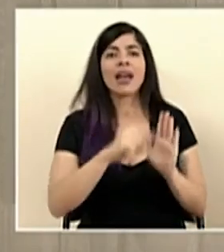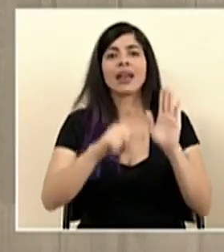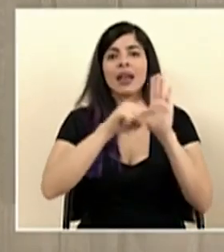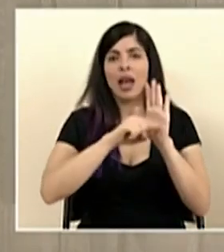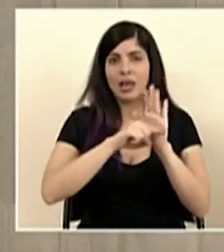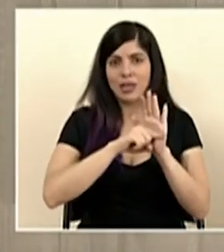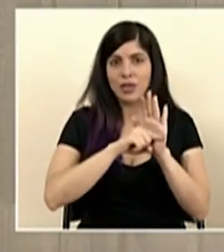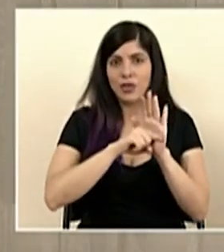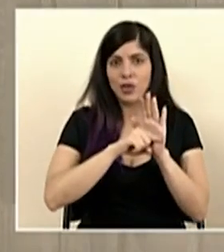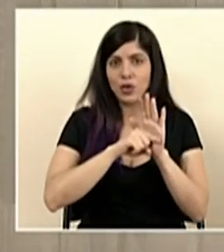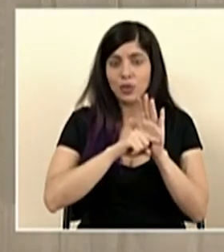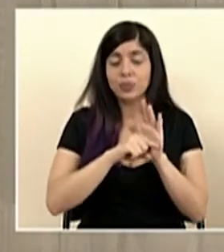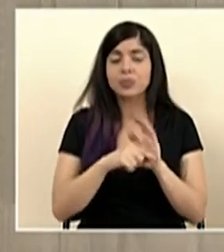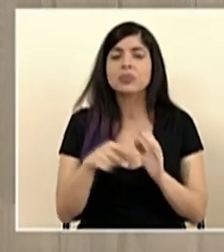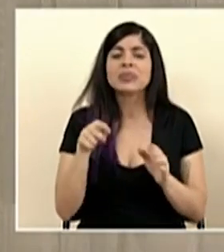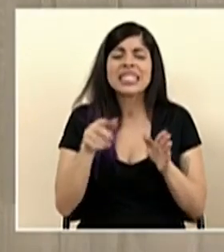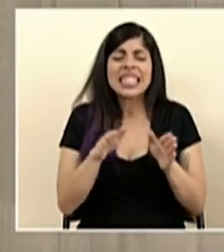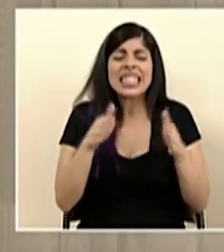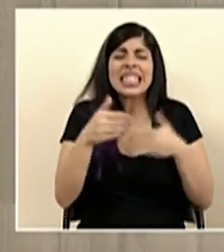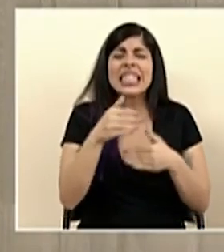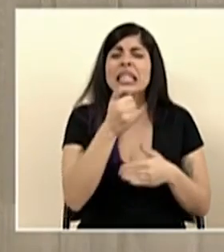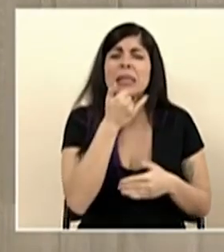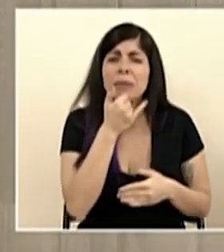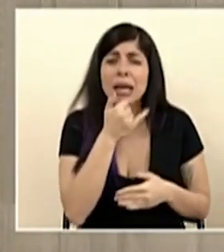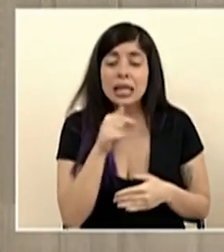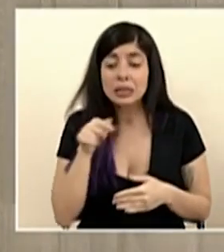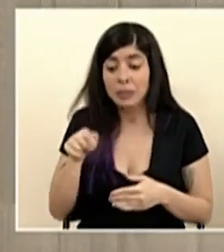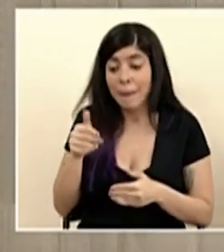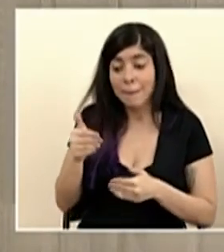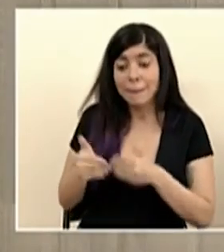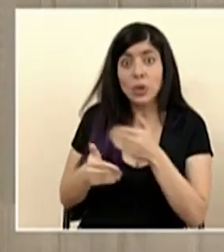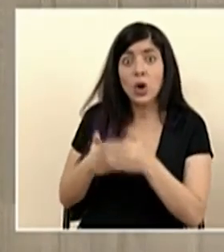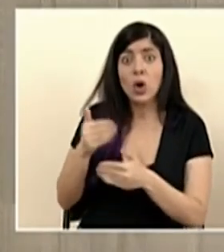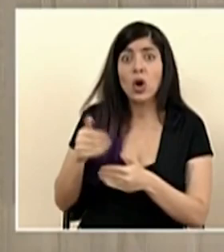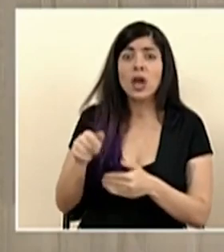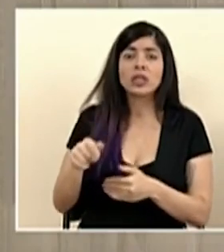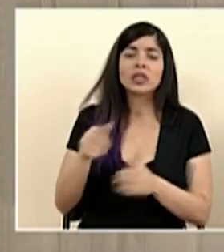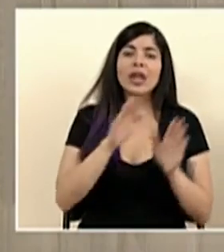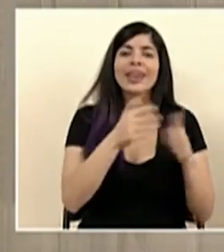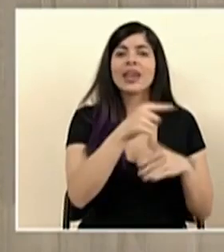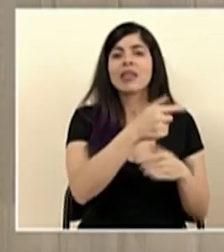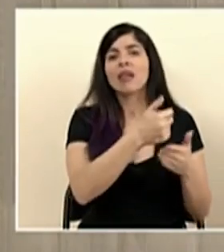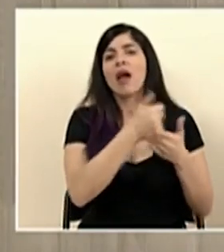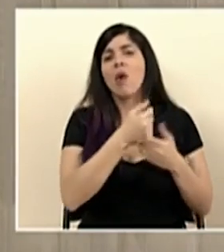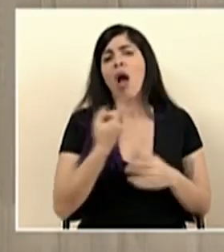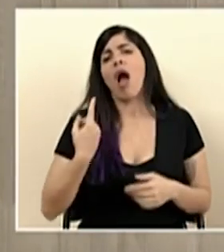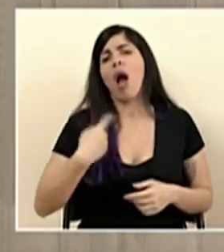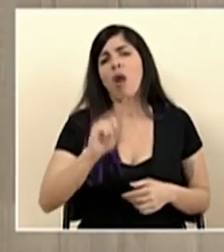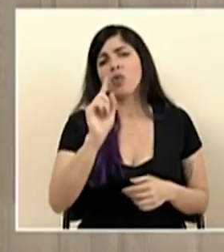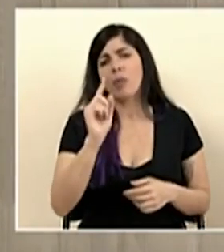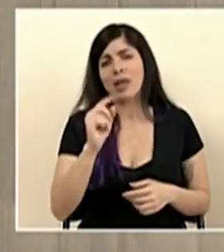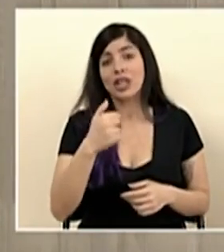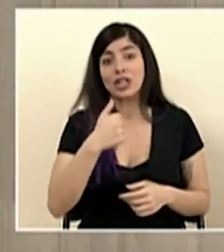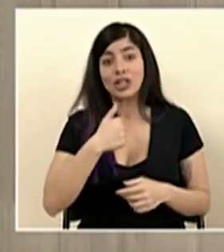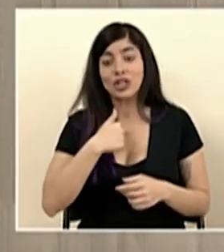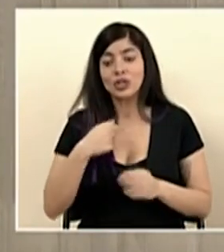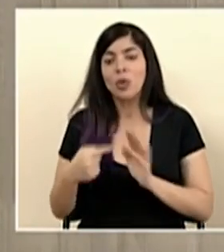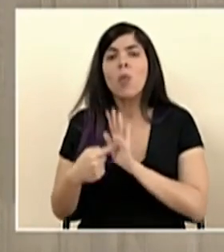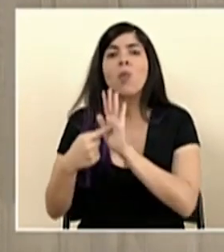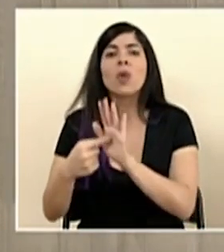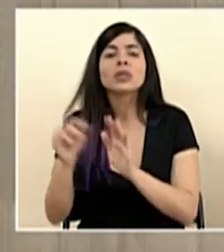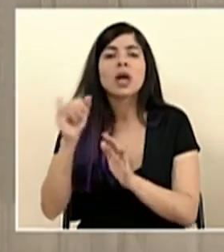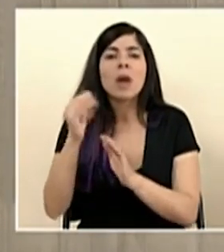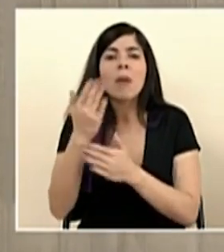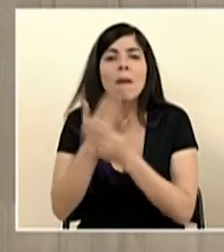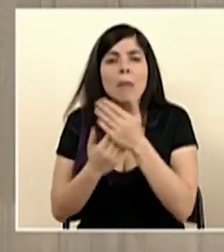Lo que ocurre con los kits es que este proceso en realidad es un proceso muy automatizado. Yo lo he mostrado muy de forma